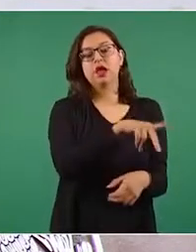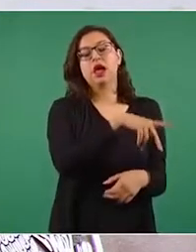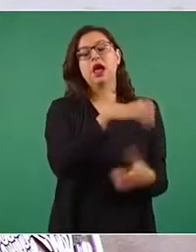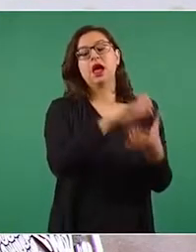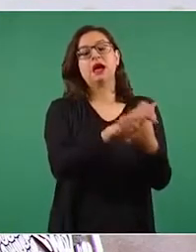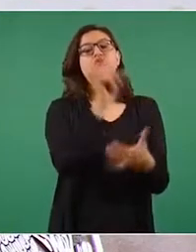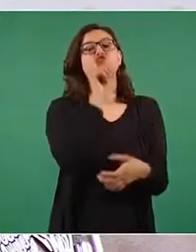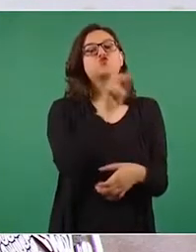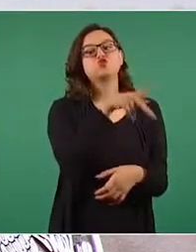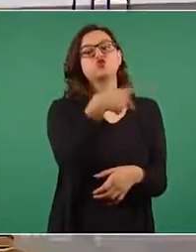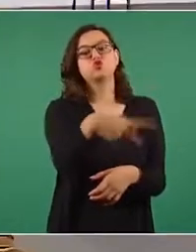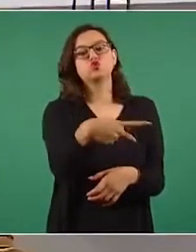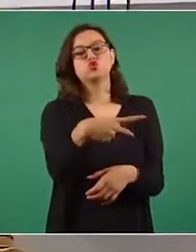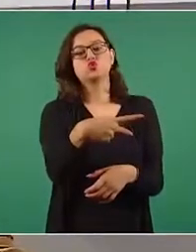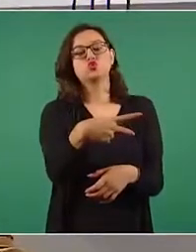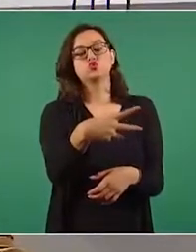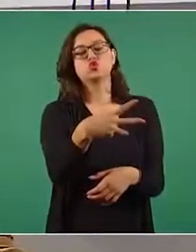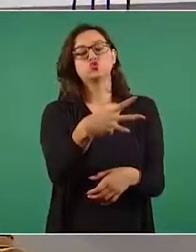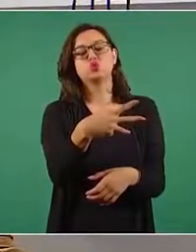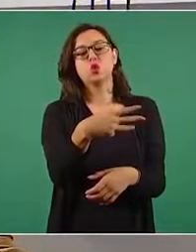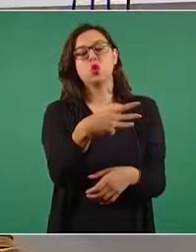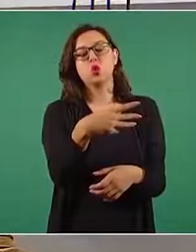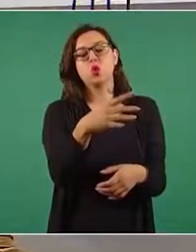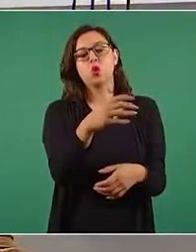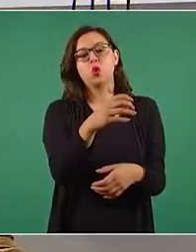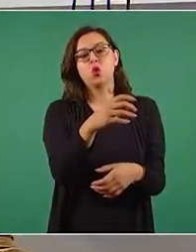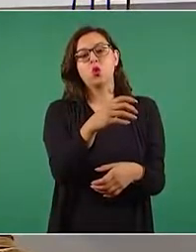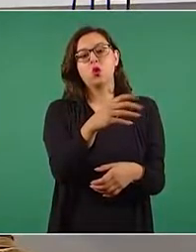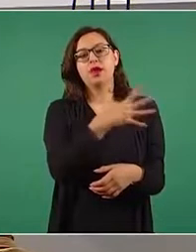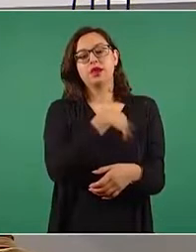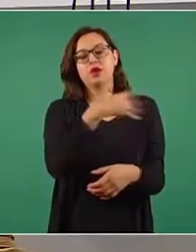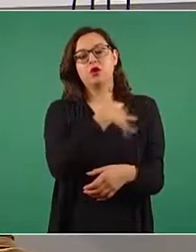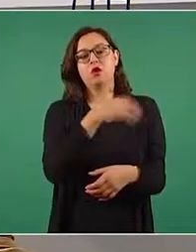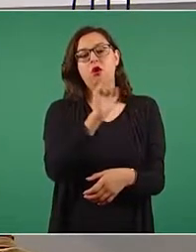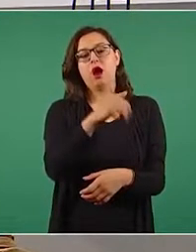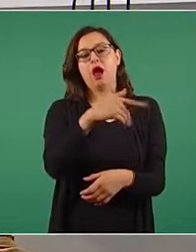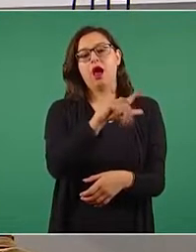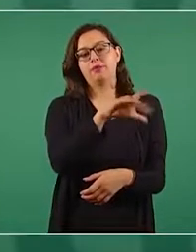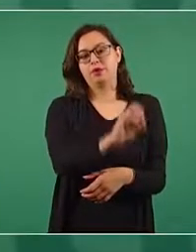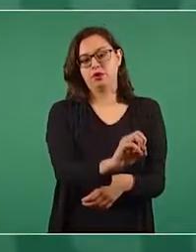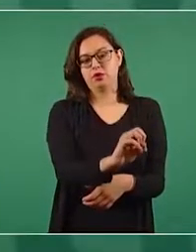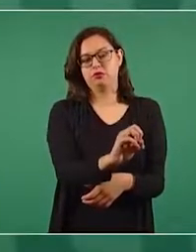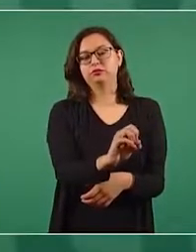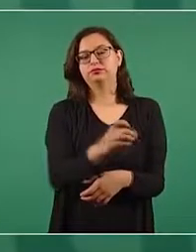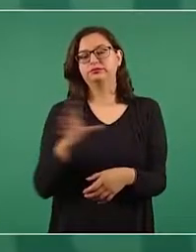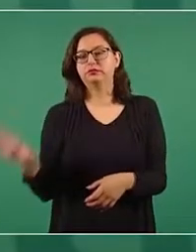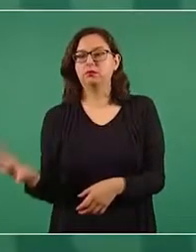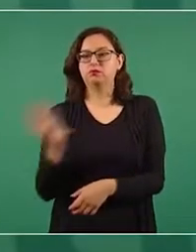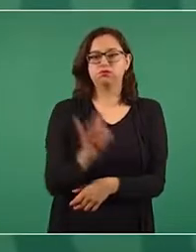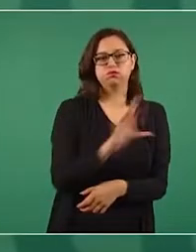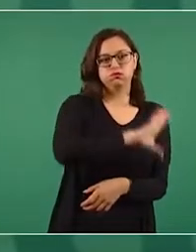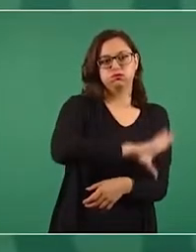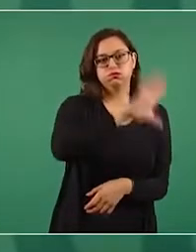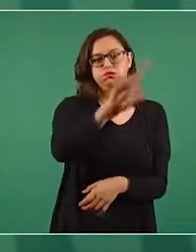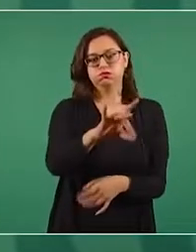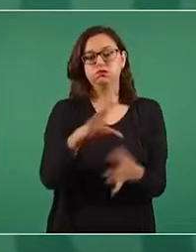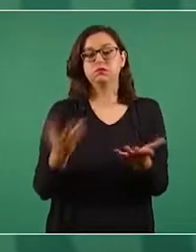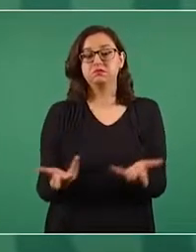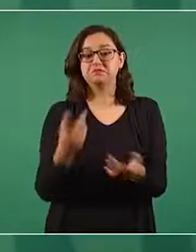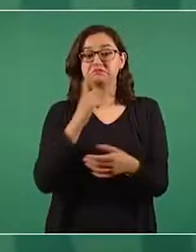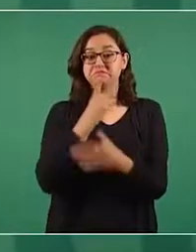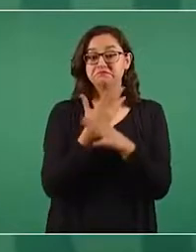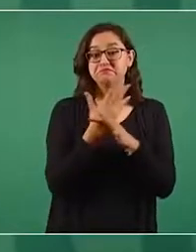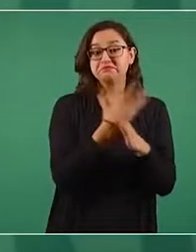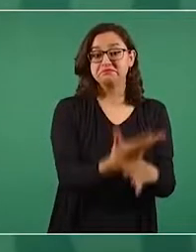Ramón López Beltrán, hijo del presidente López Obrador. Esa empresa presuntamente firmaría